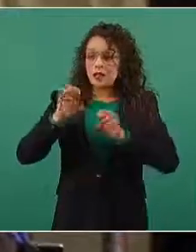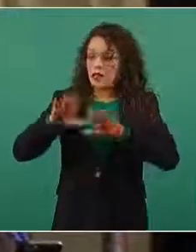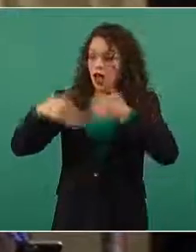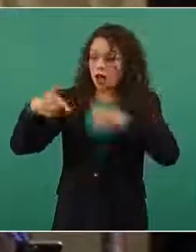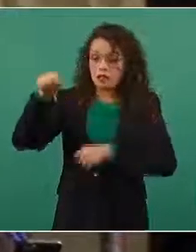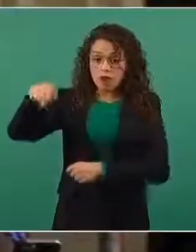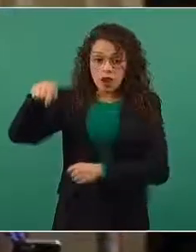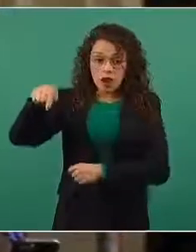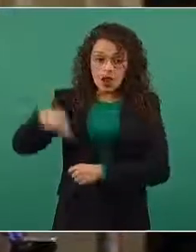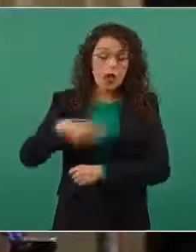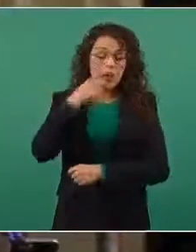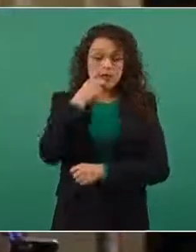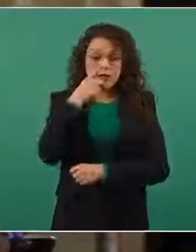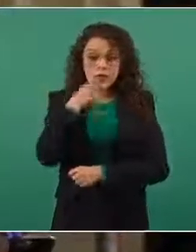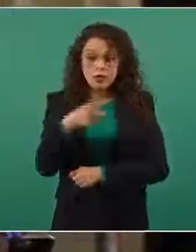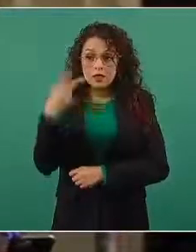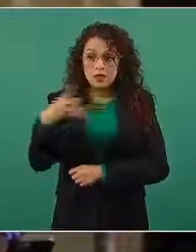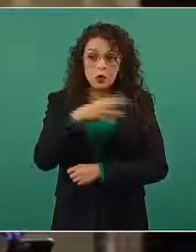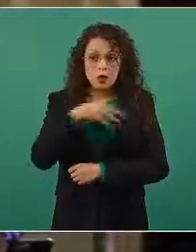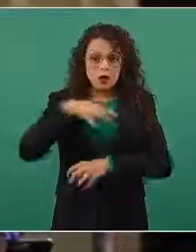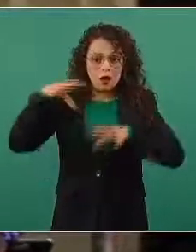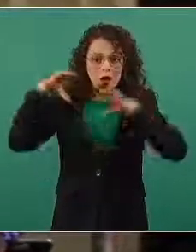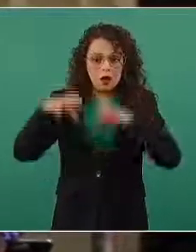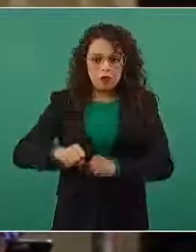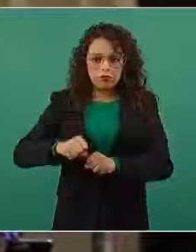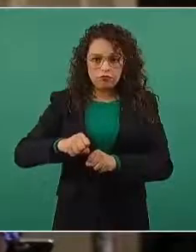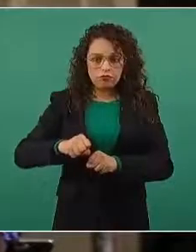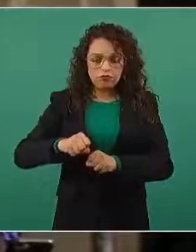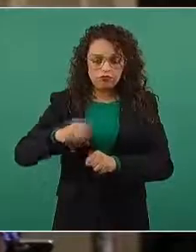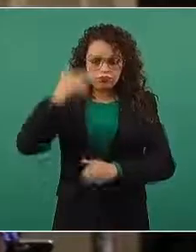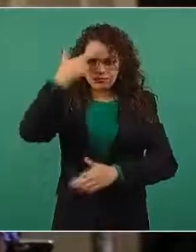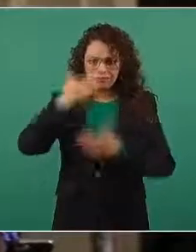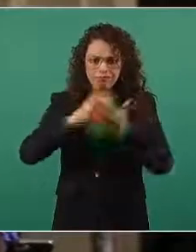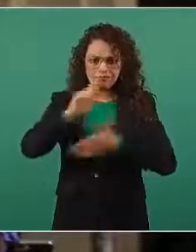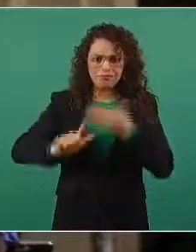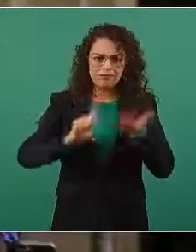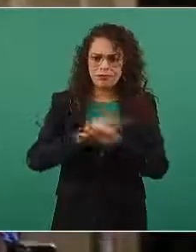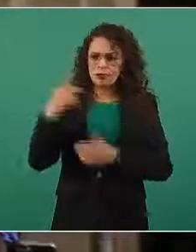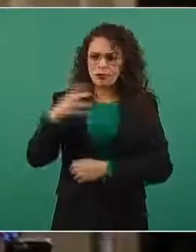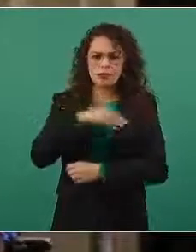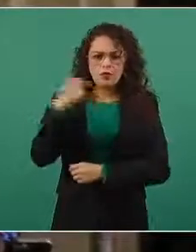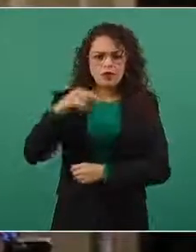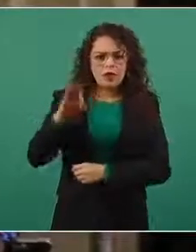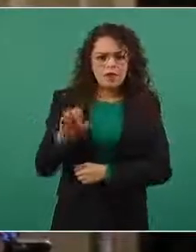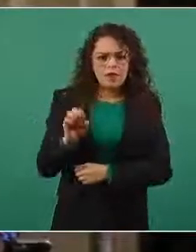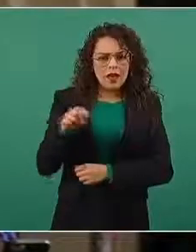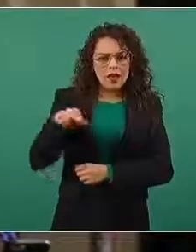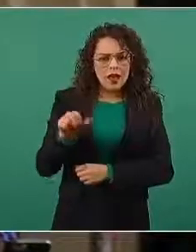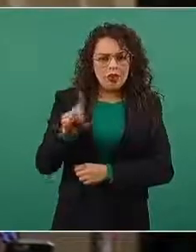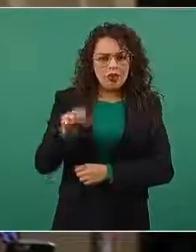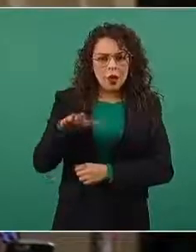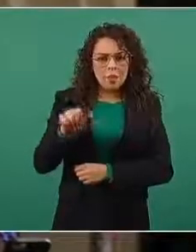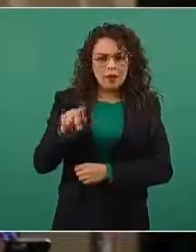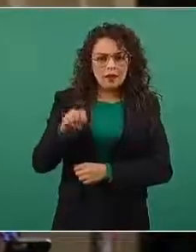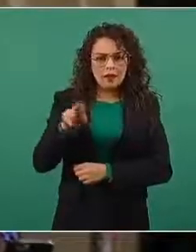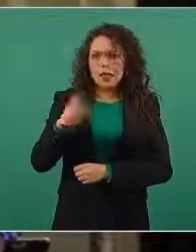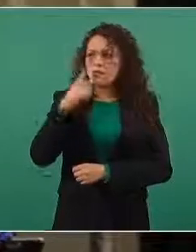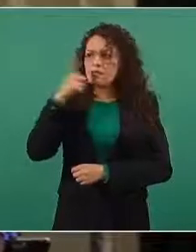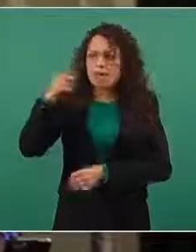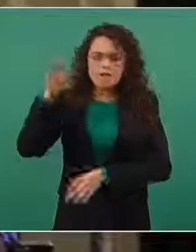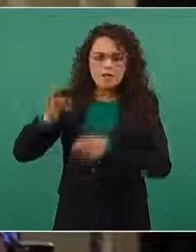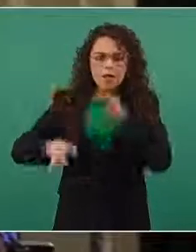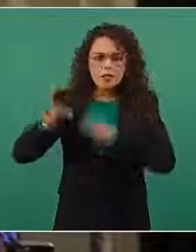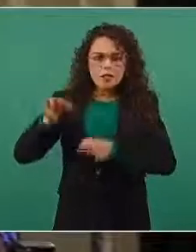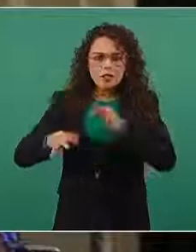Ella argumenta que su hijo fue detenido ilegalmente, su hijo se llama Fernando Martínez, tiene pruebas de que la Fiscalía entró sin